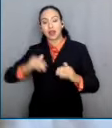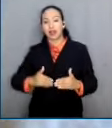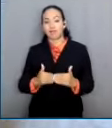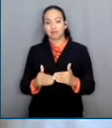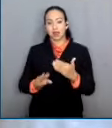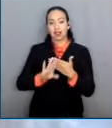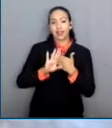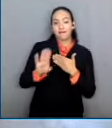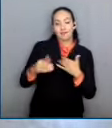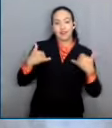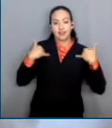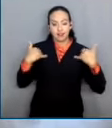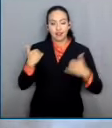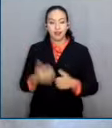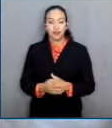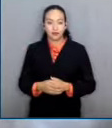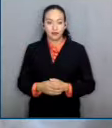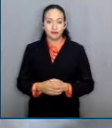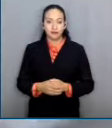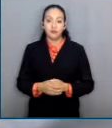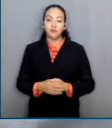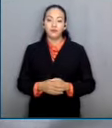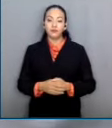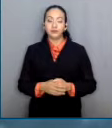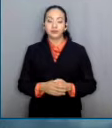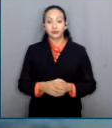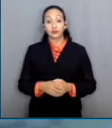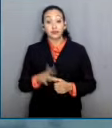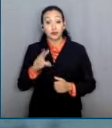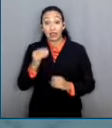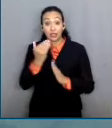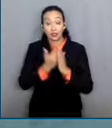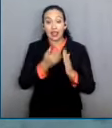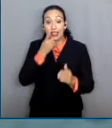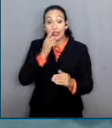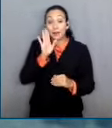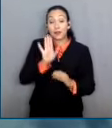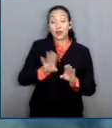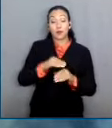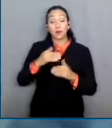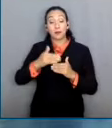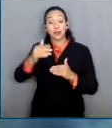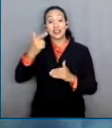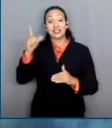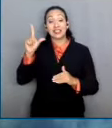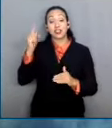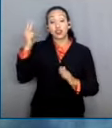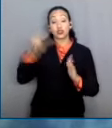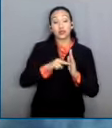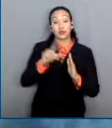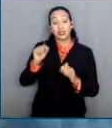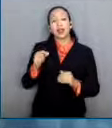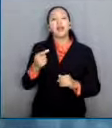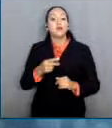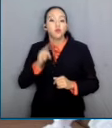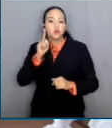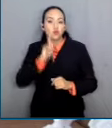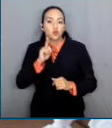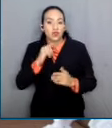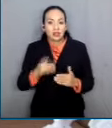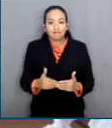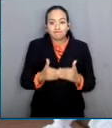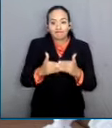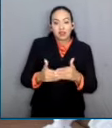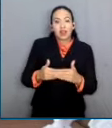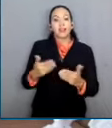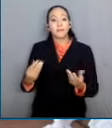De no ser así, se estima que para el 2070 habrán 48.8 nacimientos por cada 1.000 adolescentes. Por ello, se